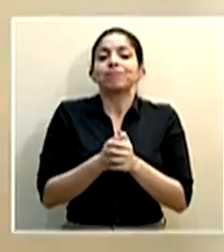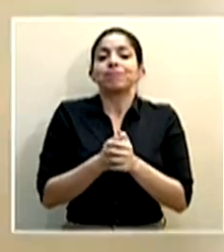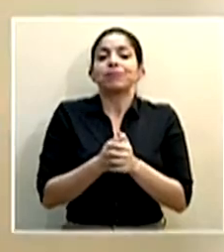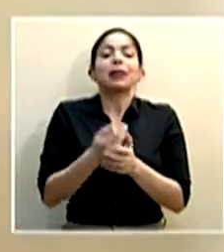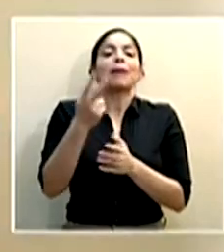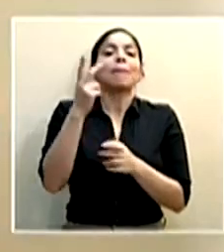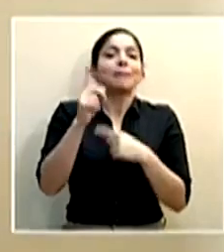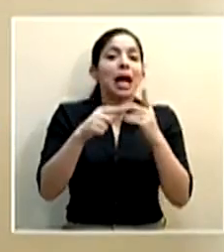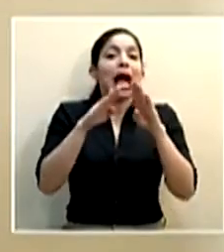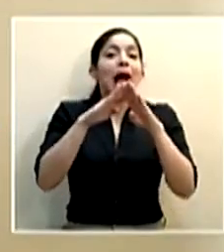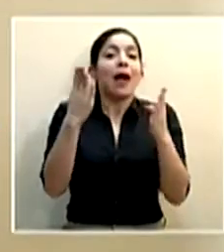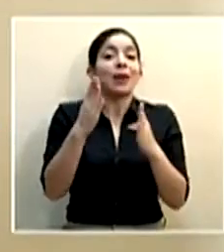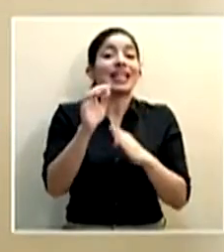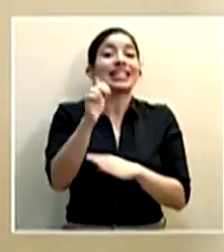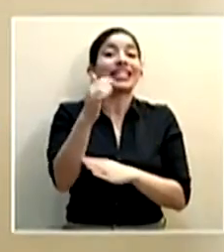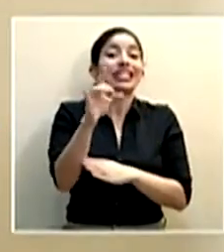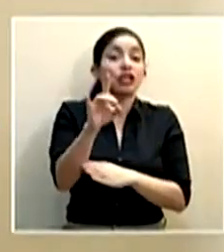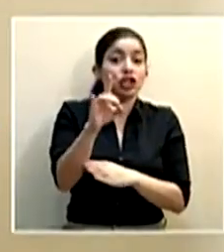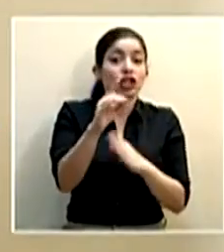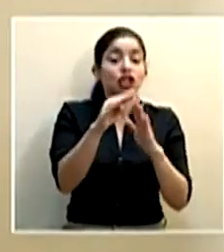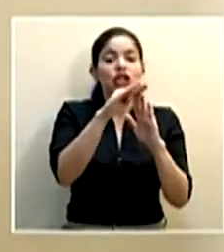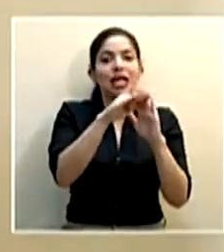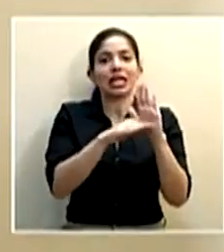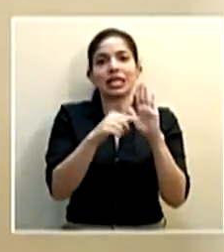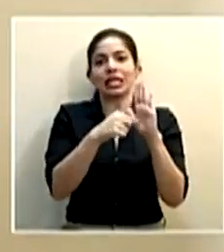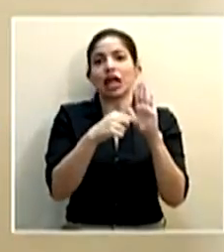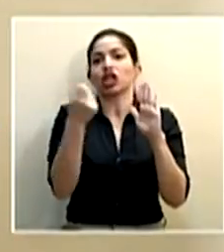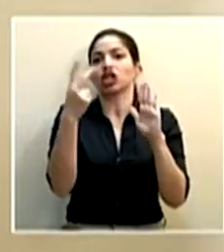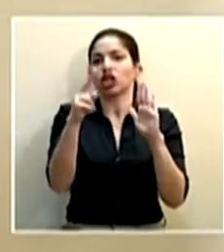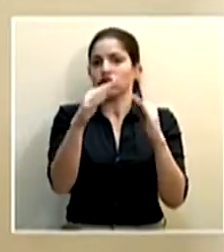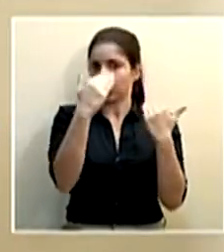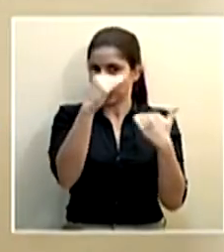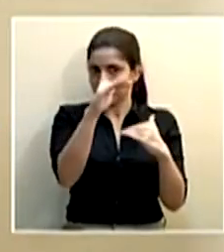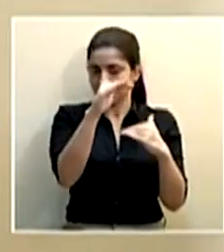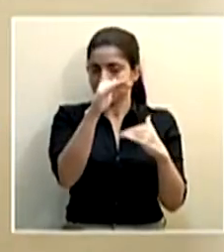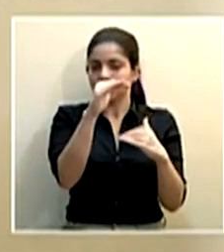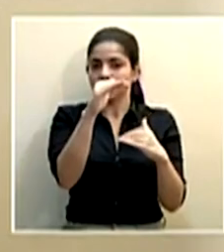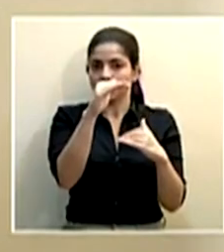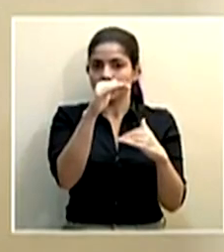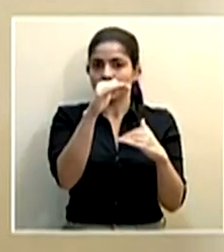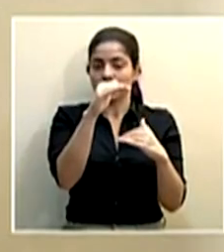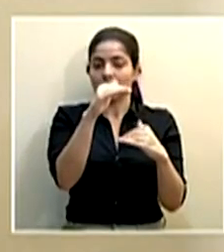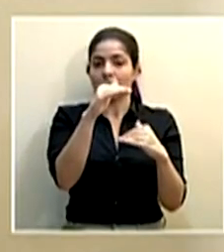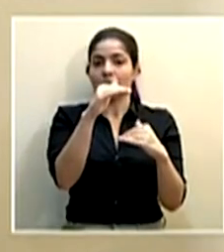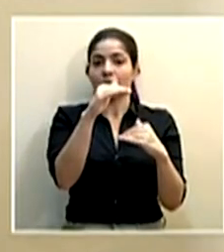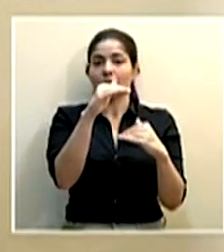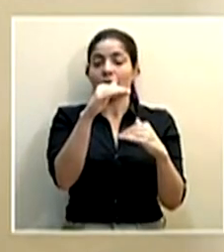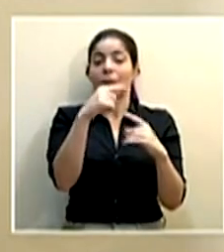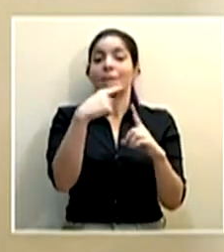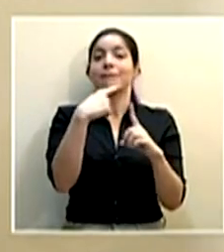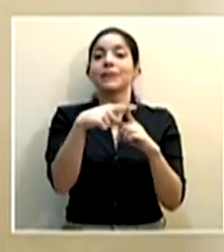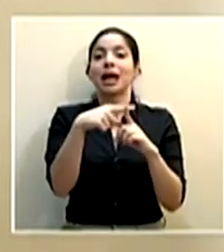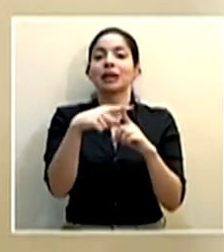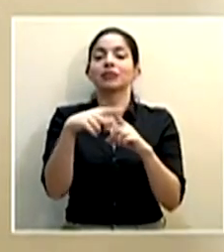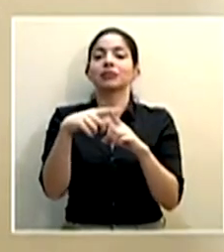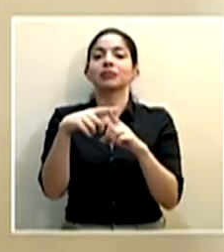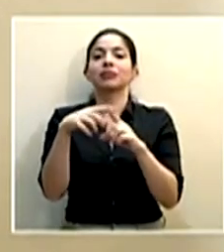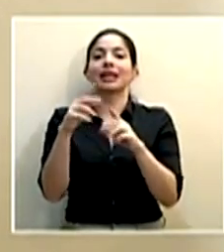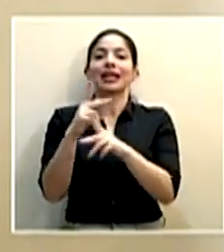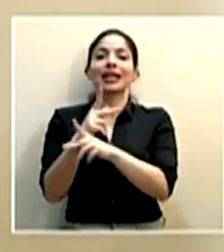Vamos a abrir a partir del 18 la lista de estos 12 parques nacionales, más la Reserva